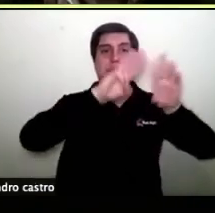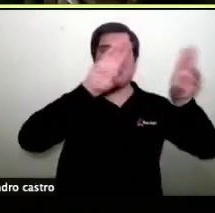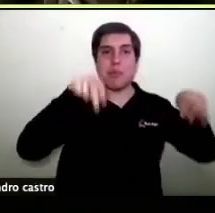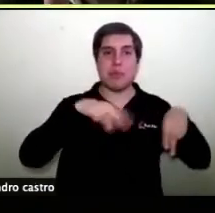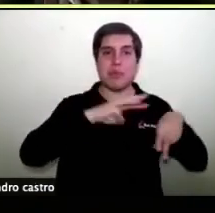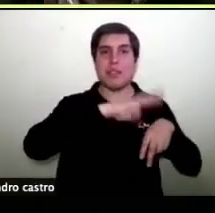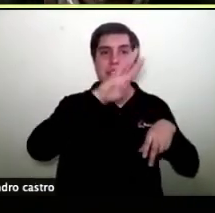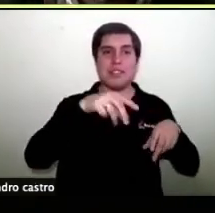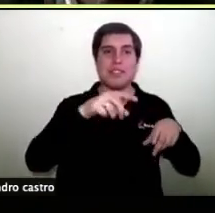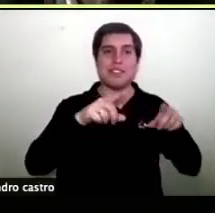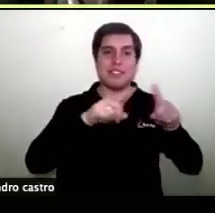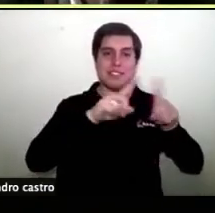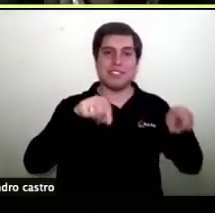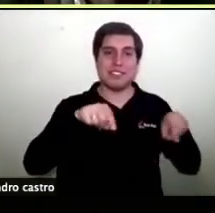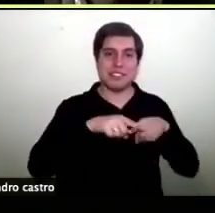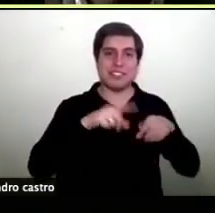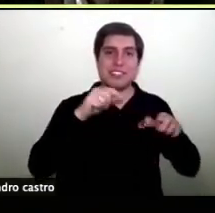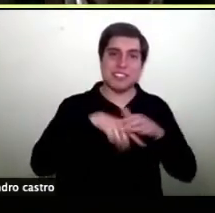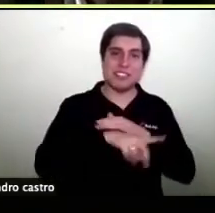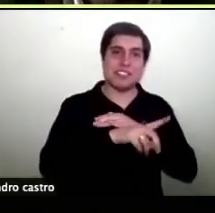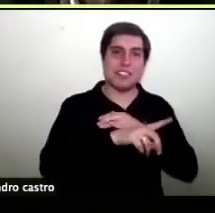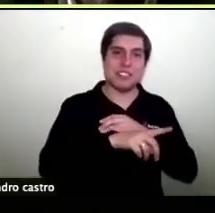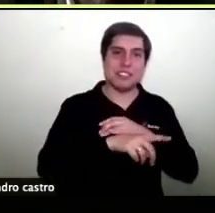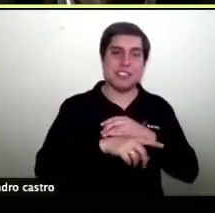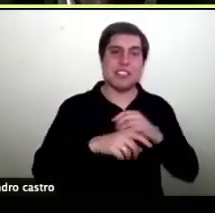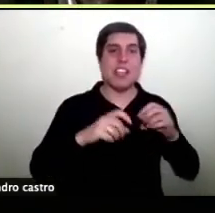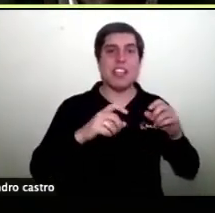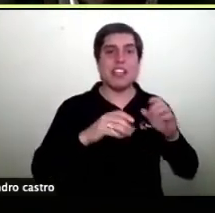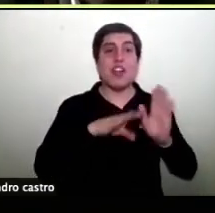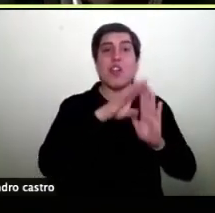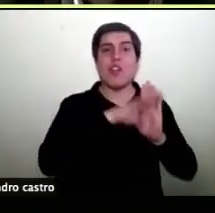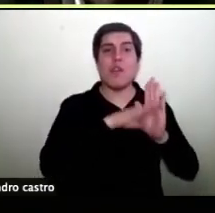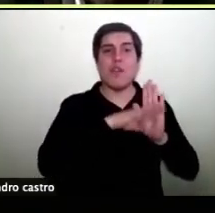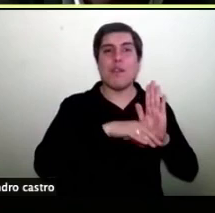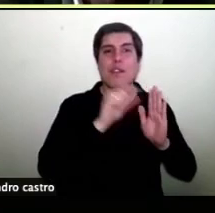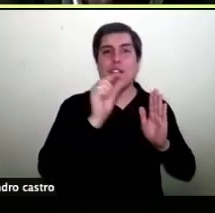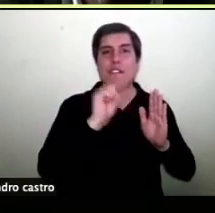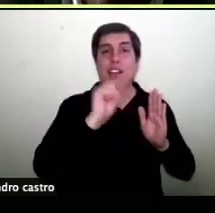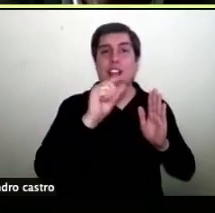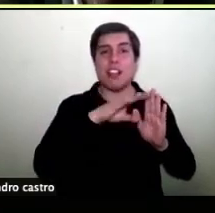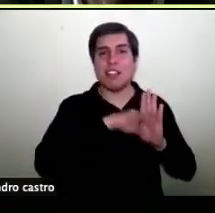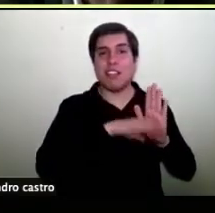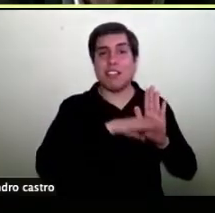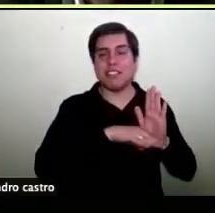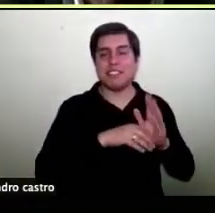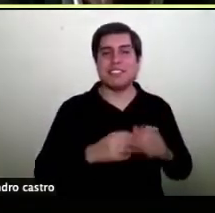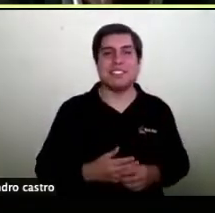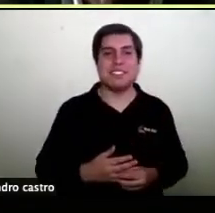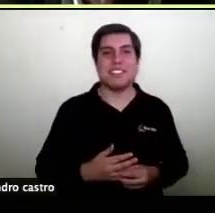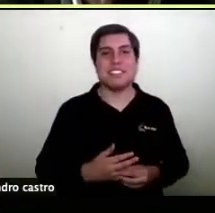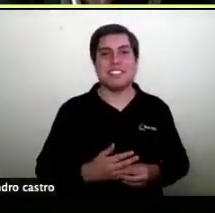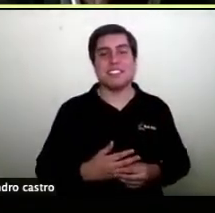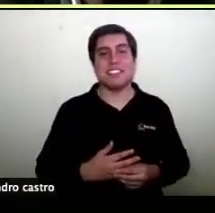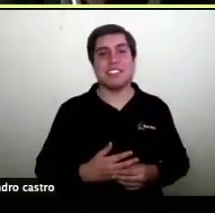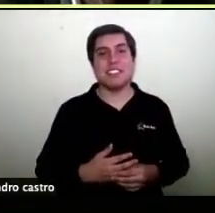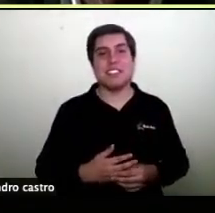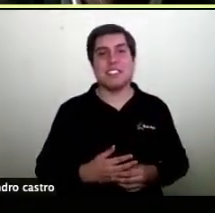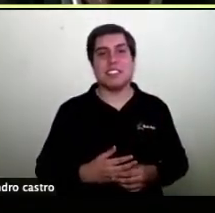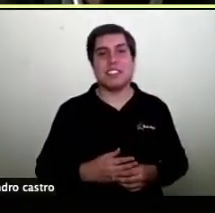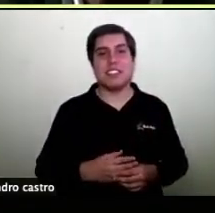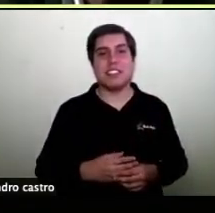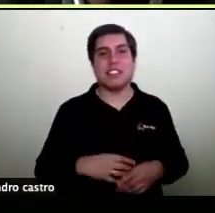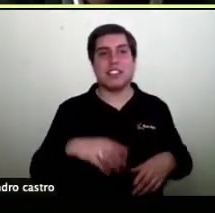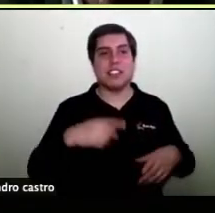a su tienda dentro de la comunidad y ahí puso las ofertas los buenos precios y todo lo que puede y los productos